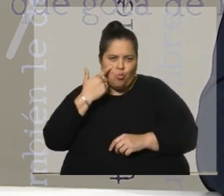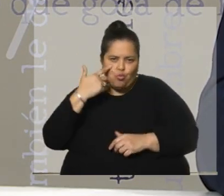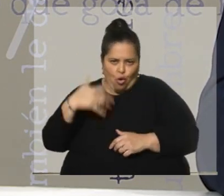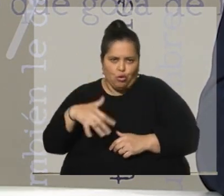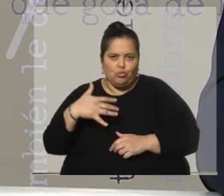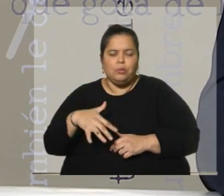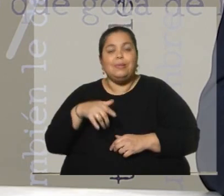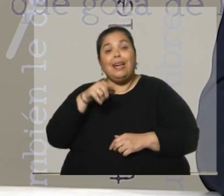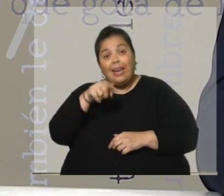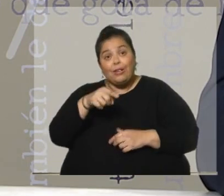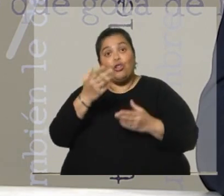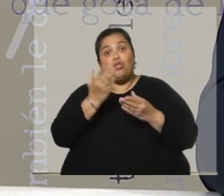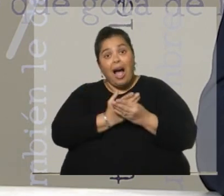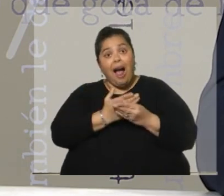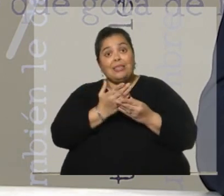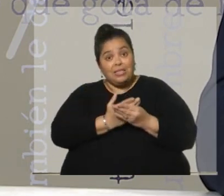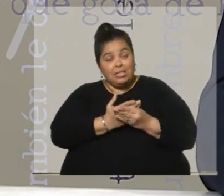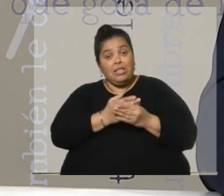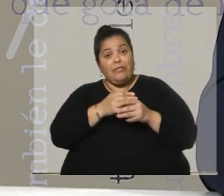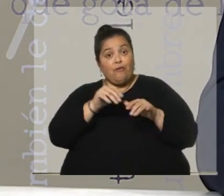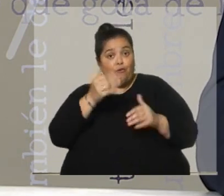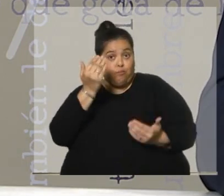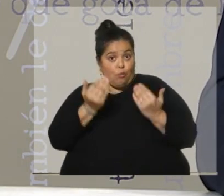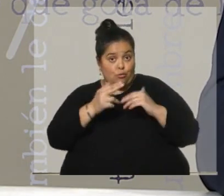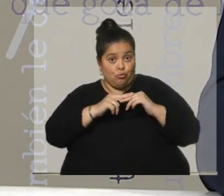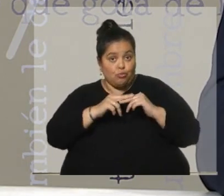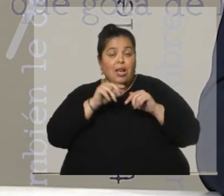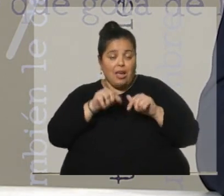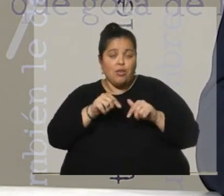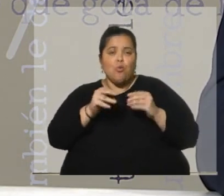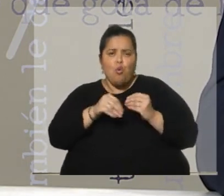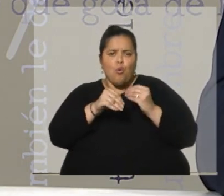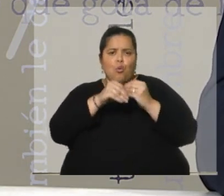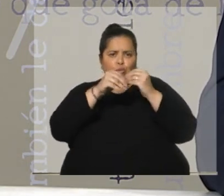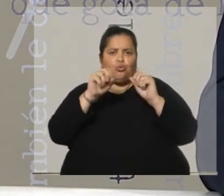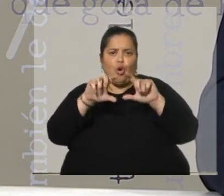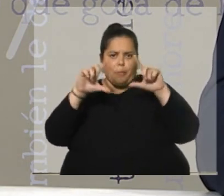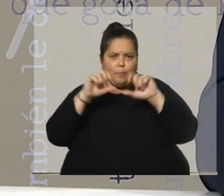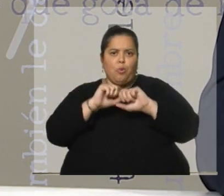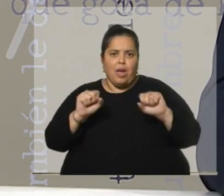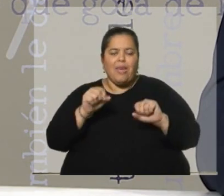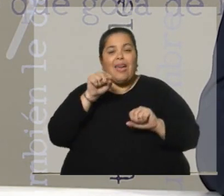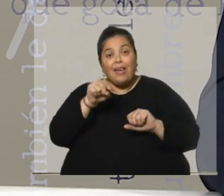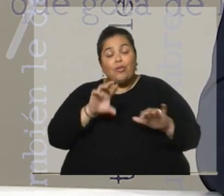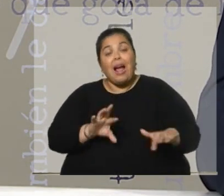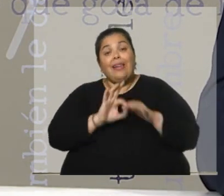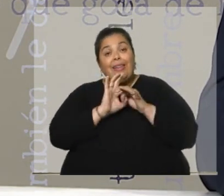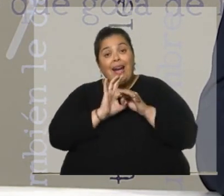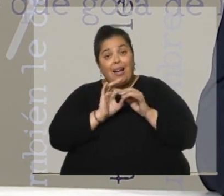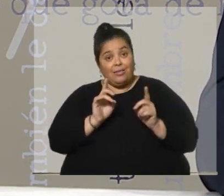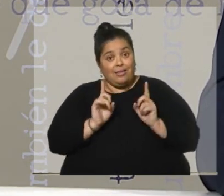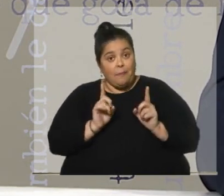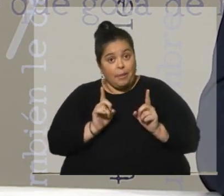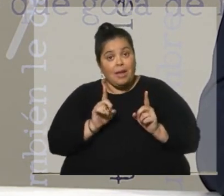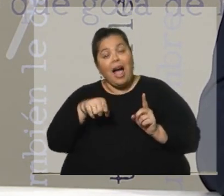Creo que estos archivos pueden traer muchas sorpresas, están ligados a un tema que es para otra columna, pero todo esto está ligado también a